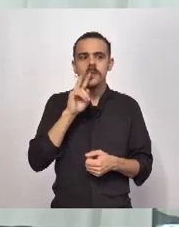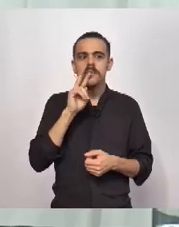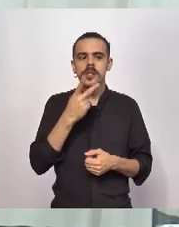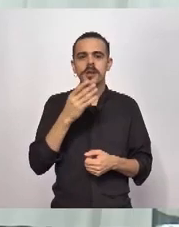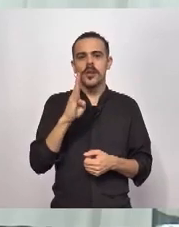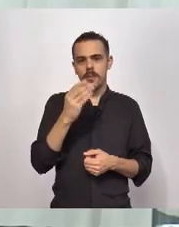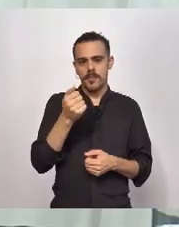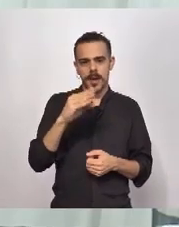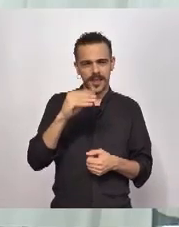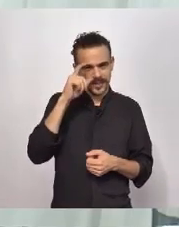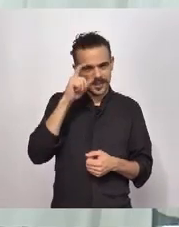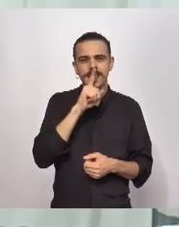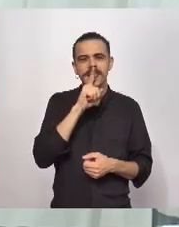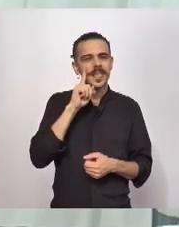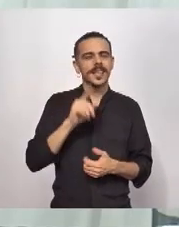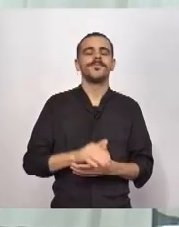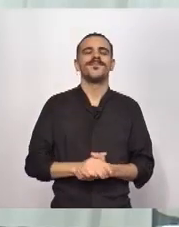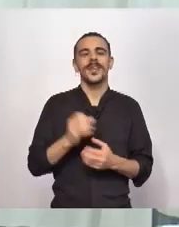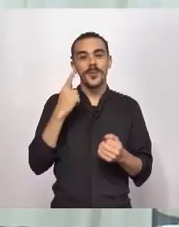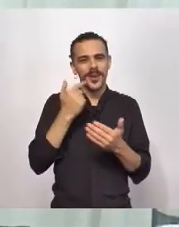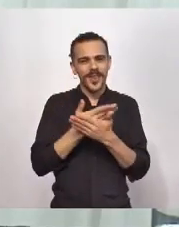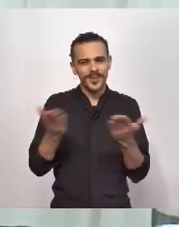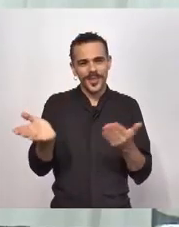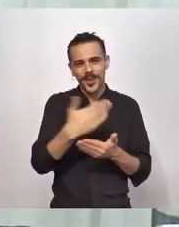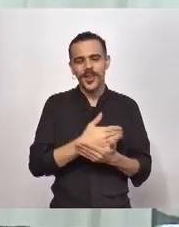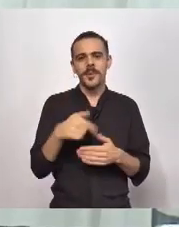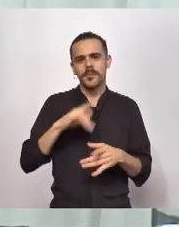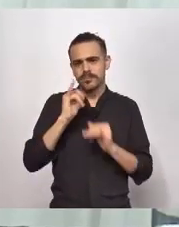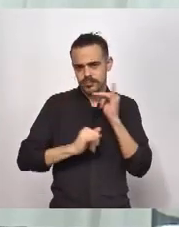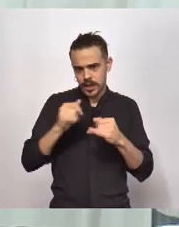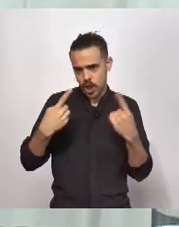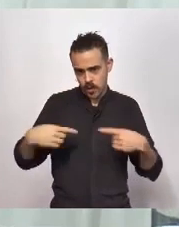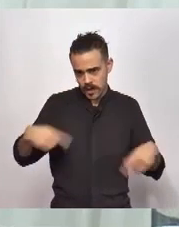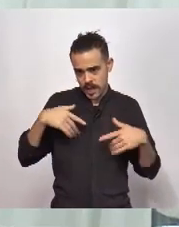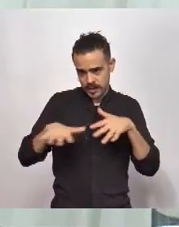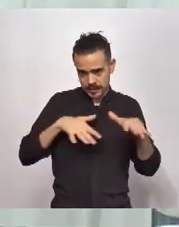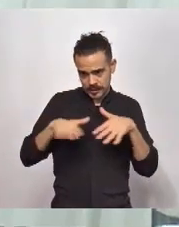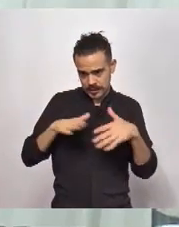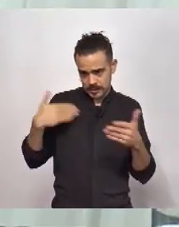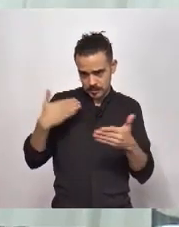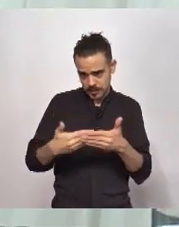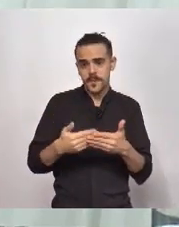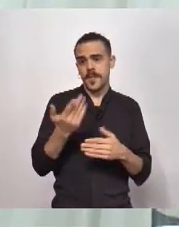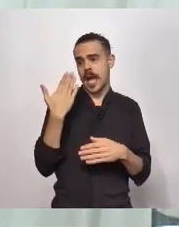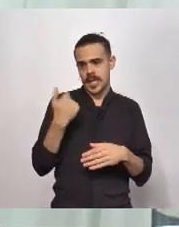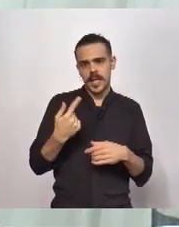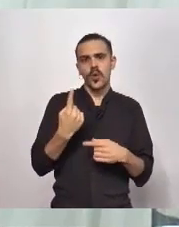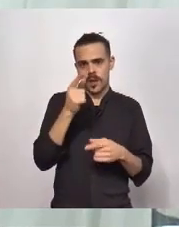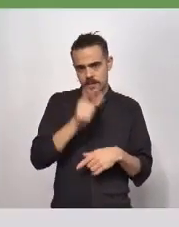Para iniciar con el parte epidemiológico del día de la fecha, desde el día de ayer en la provincia de Entre Ríos hay un nuevo caso